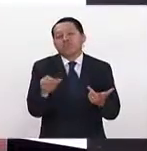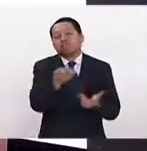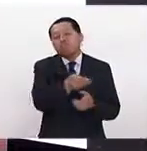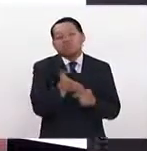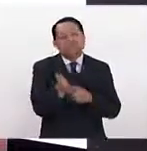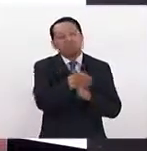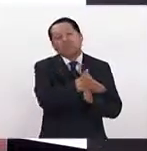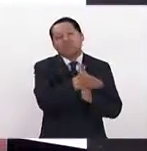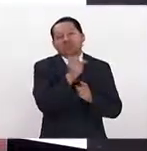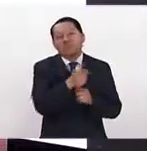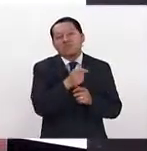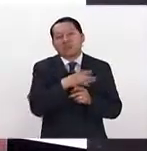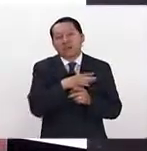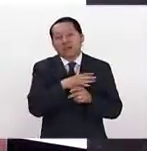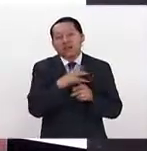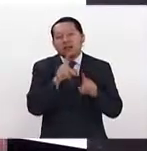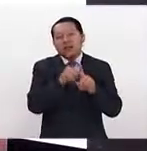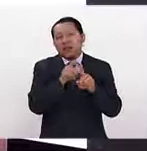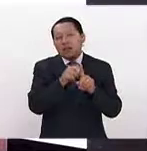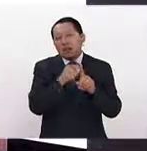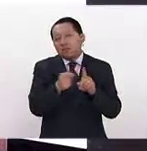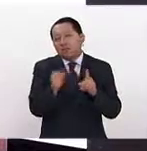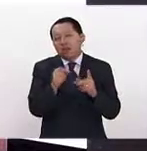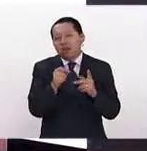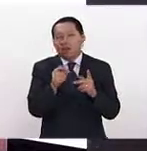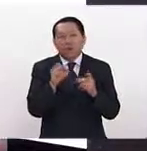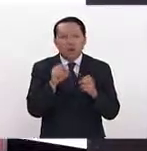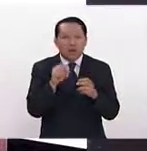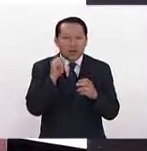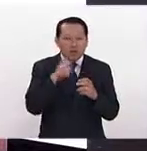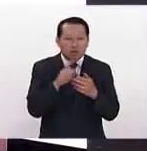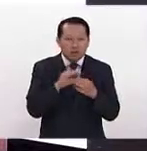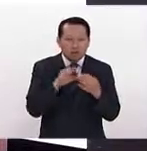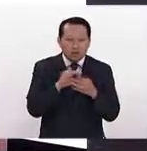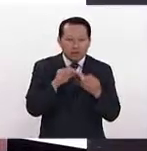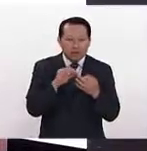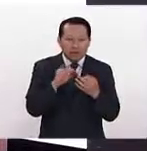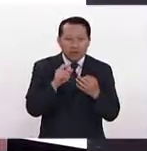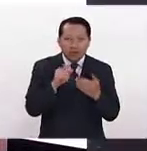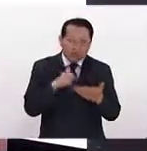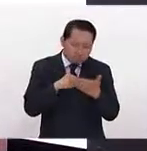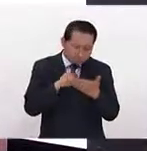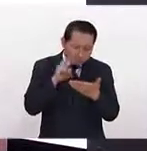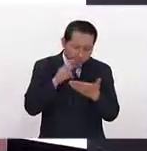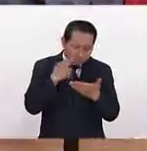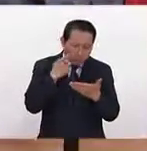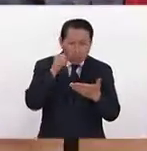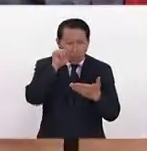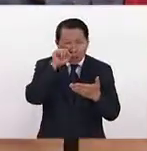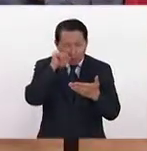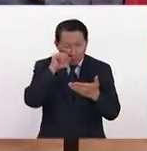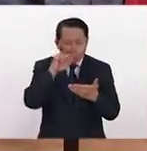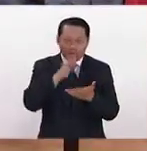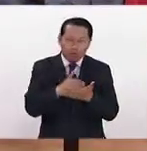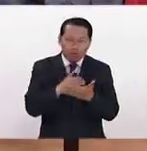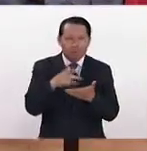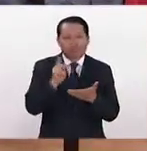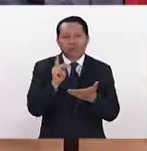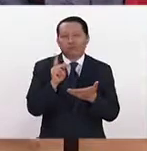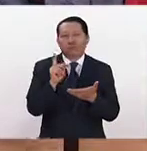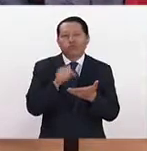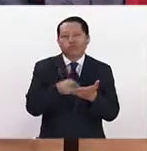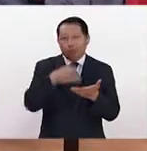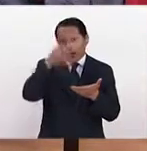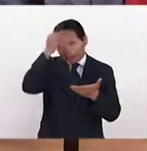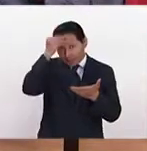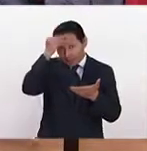caricatura o el X o el video o lo que sea, en el minuto claro que van a dejar de llorar. Y tu problema se arregla, ¿no? Pero el problema es que no están